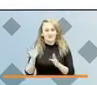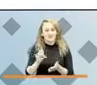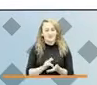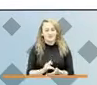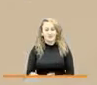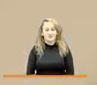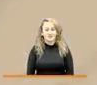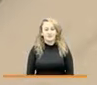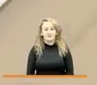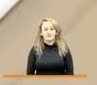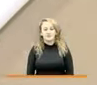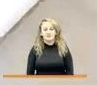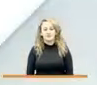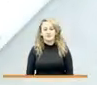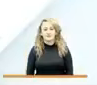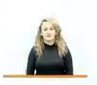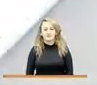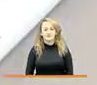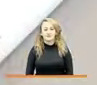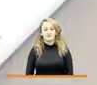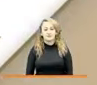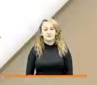de cuentas de cuentas